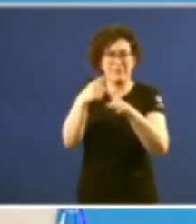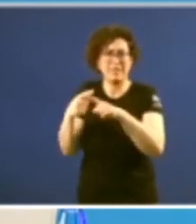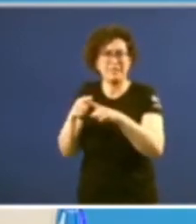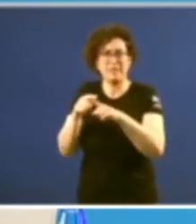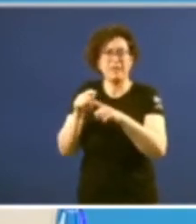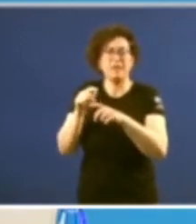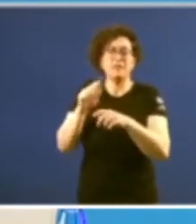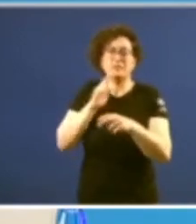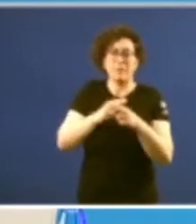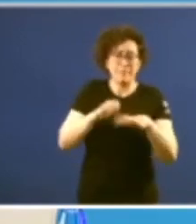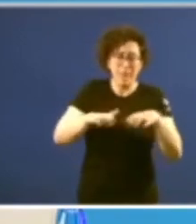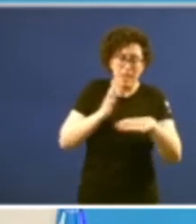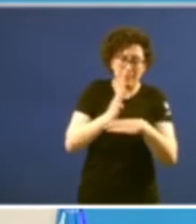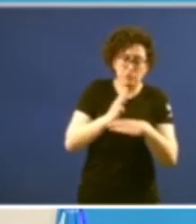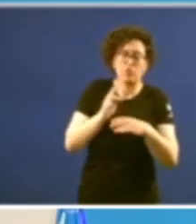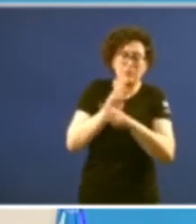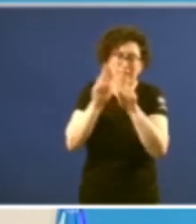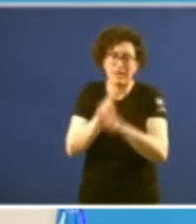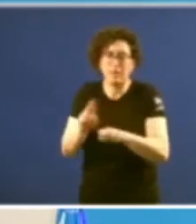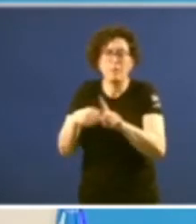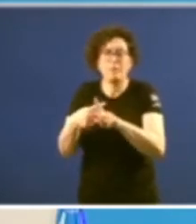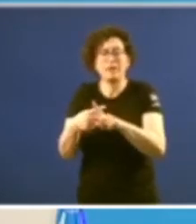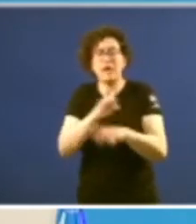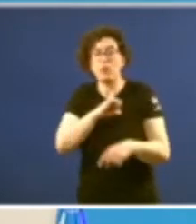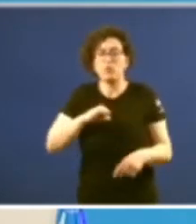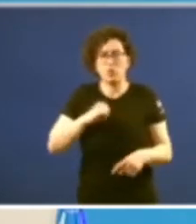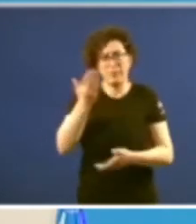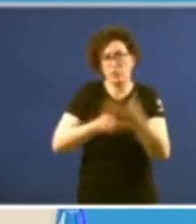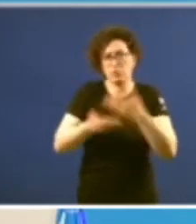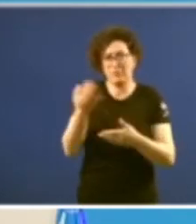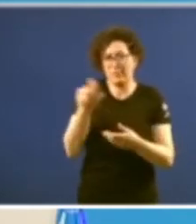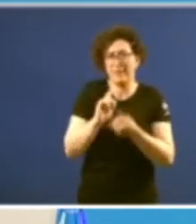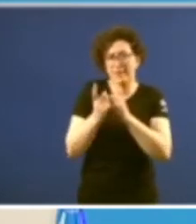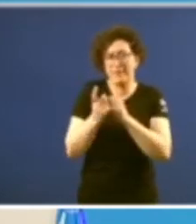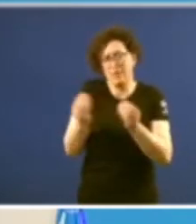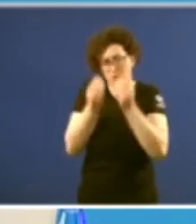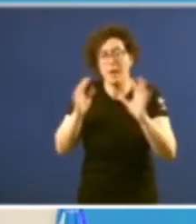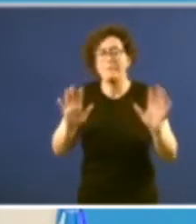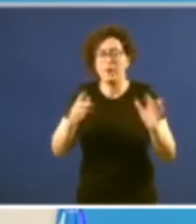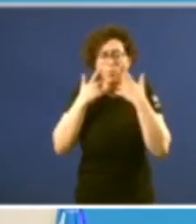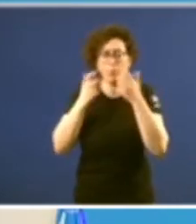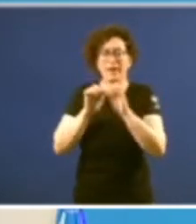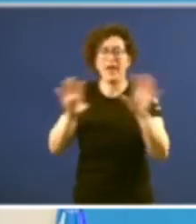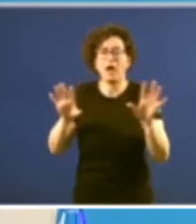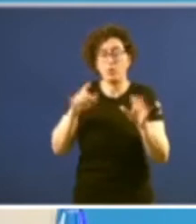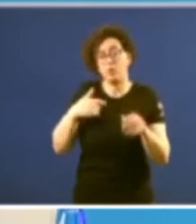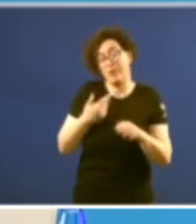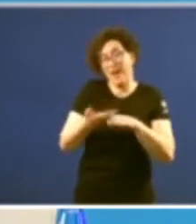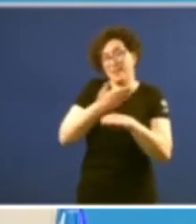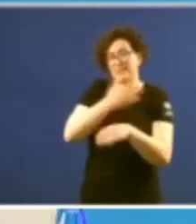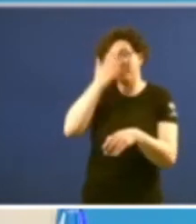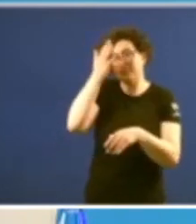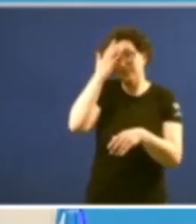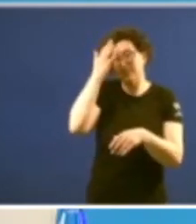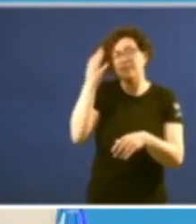parlamento nacional en este caso y los parlamentos autonómicos pero está claro que se cumple la profecía de Maurice